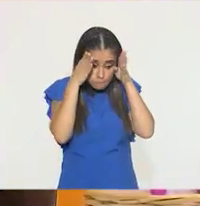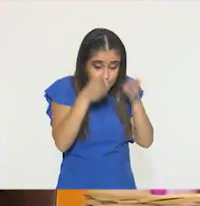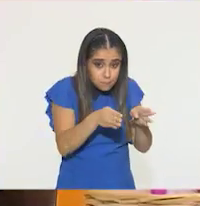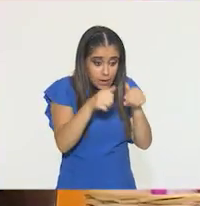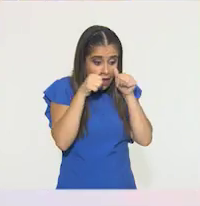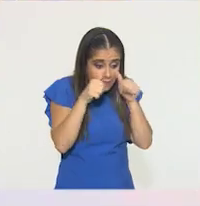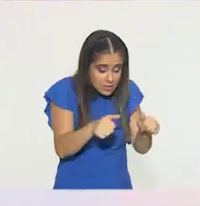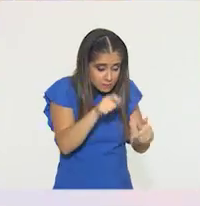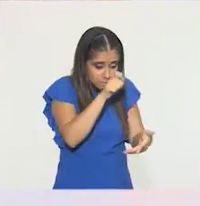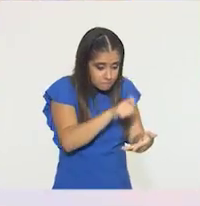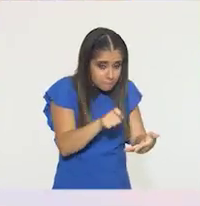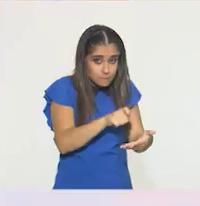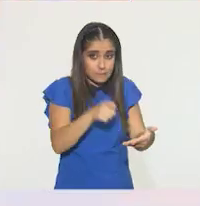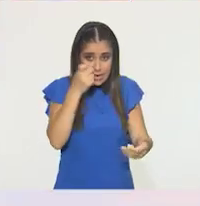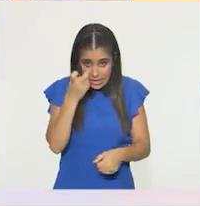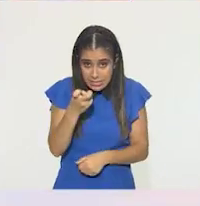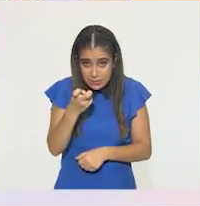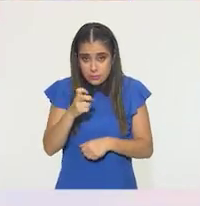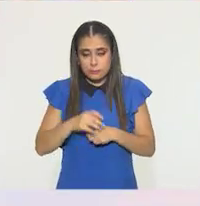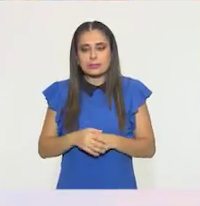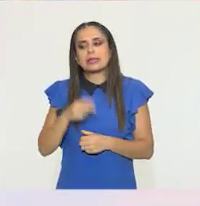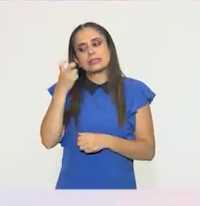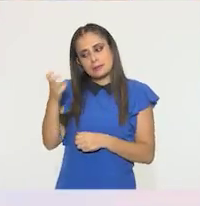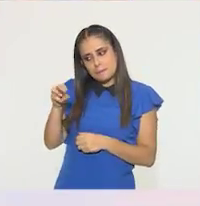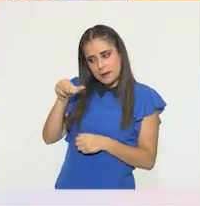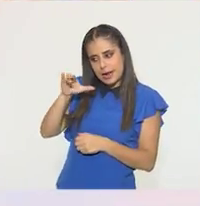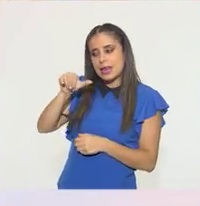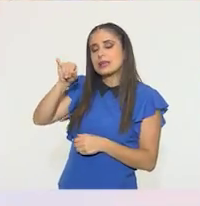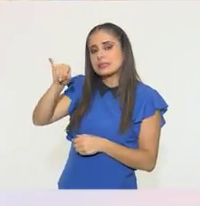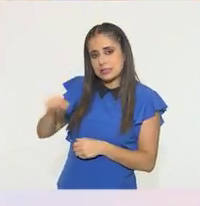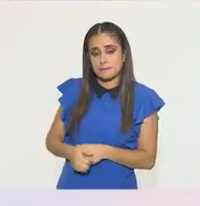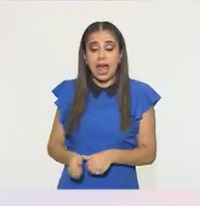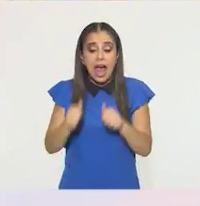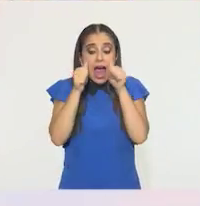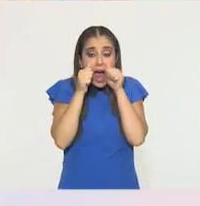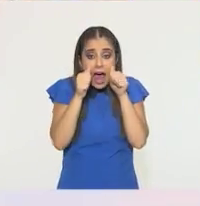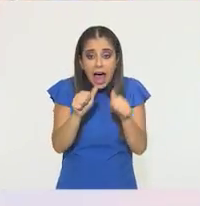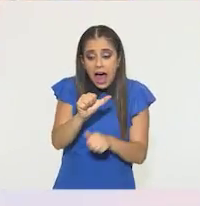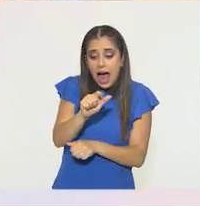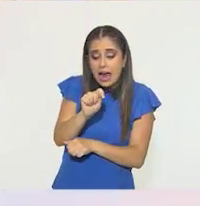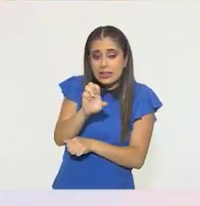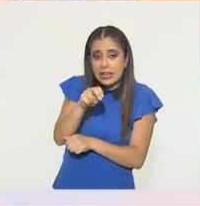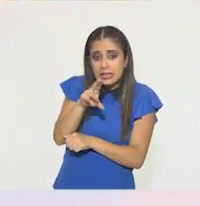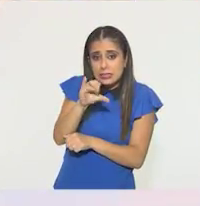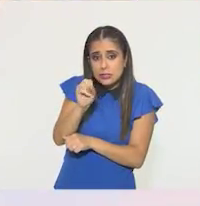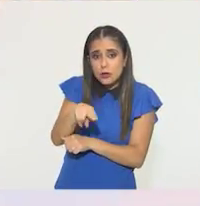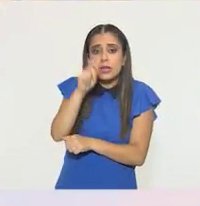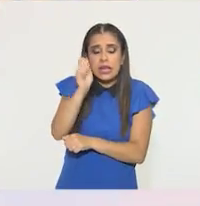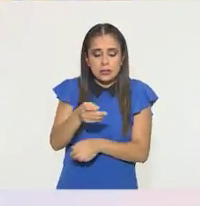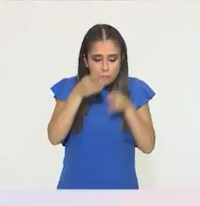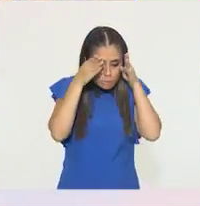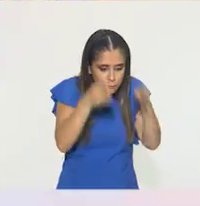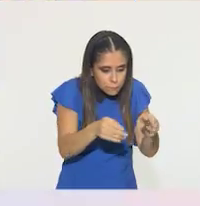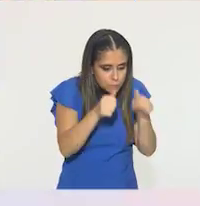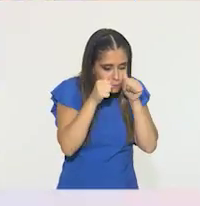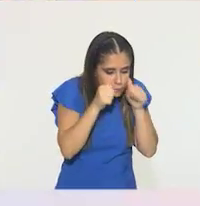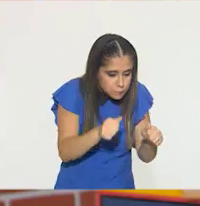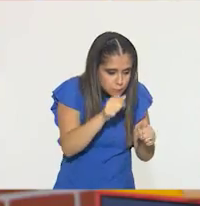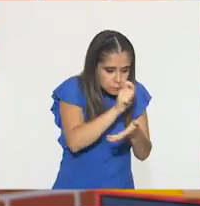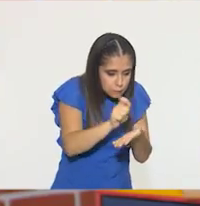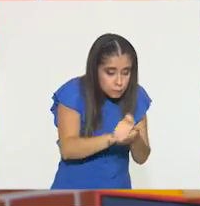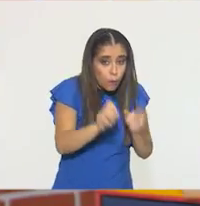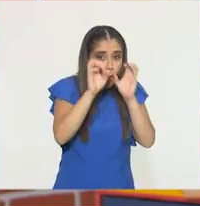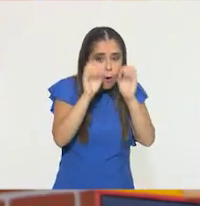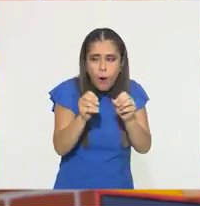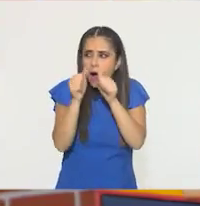¿Es eso? Exacto, María. Muy bien. La atención es cuando te enfocas en un objeto o incluso a tu alrededor. Ok.